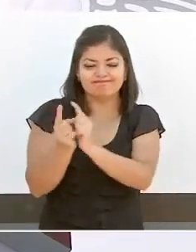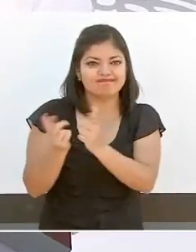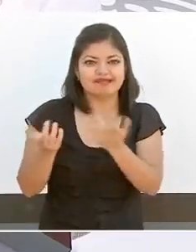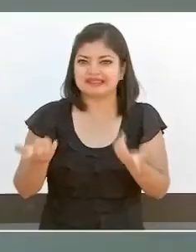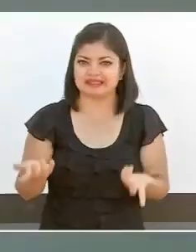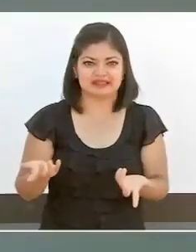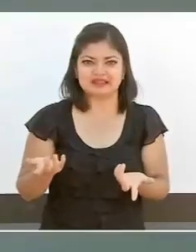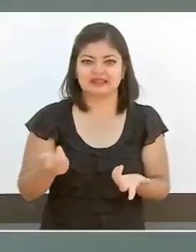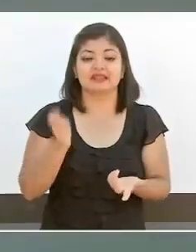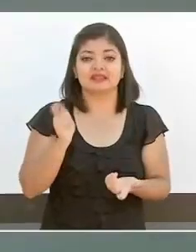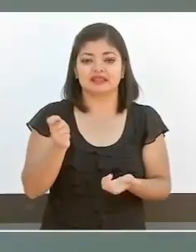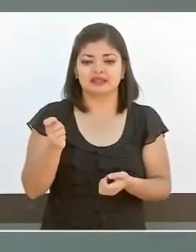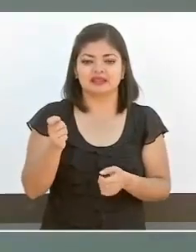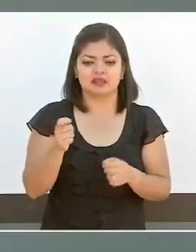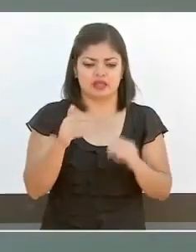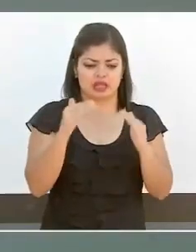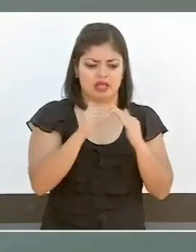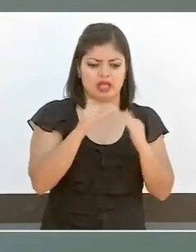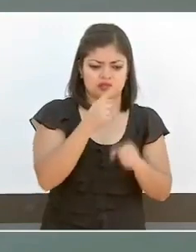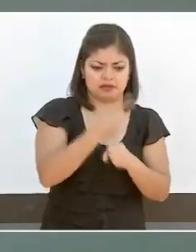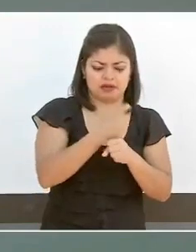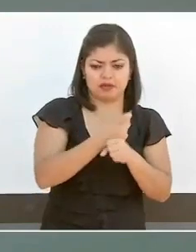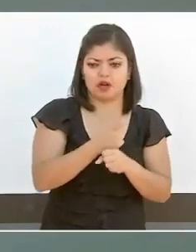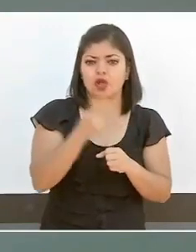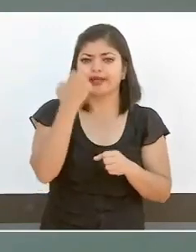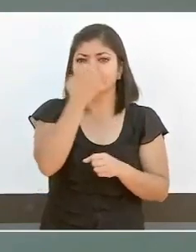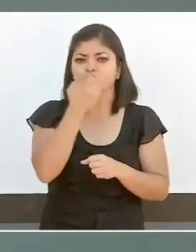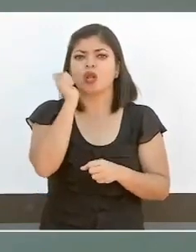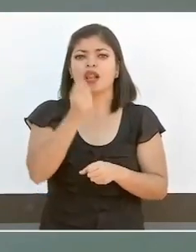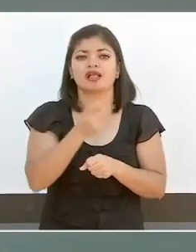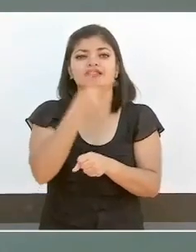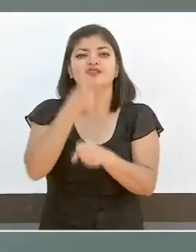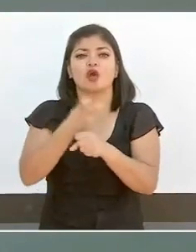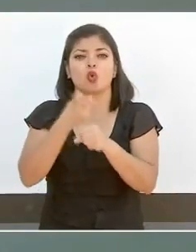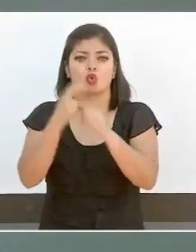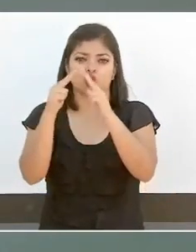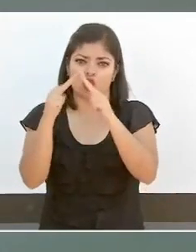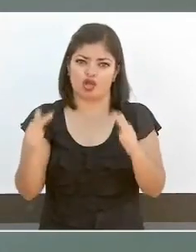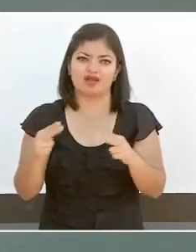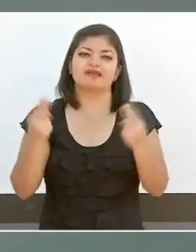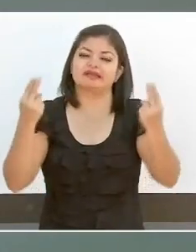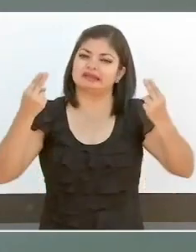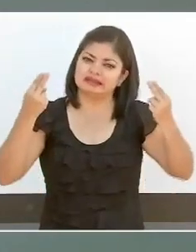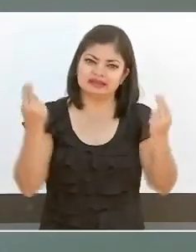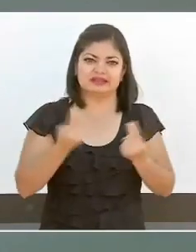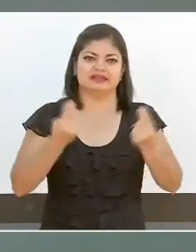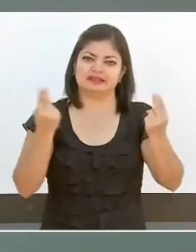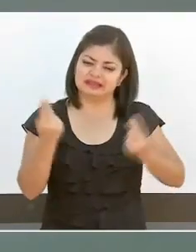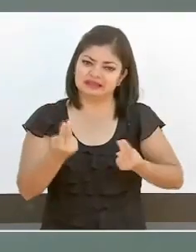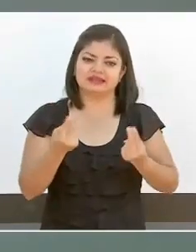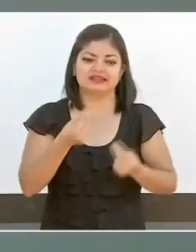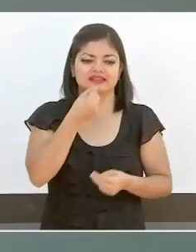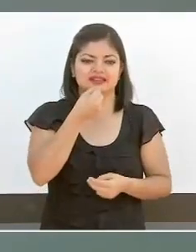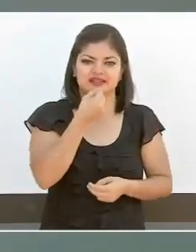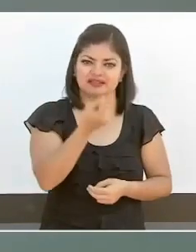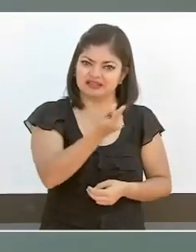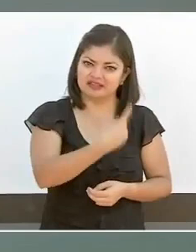es el segundo hogar y ya necesitamos que regresen los